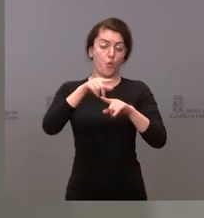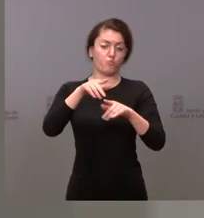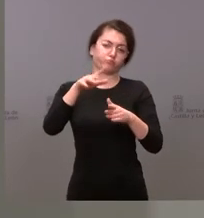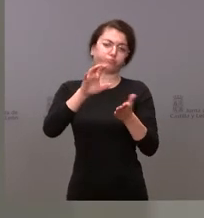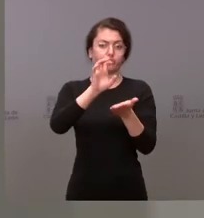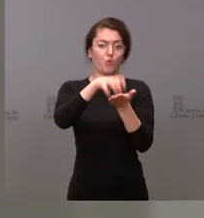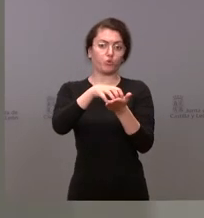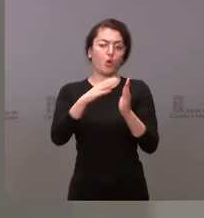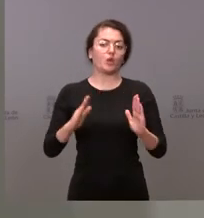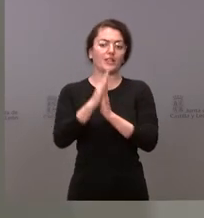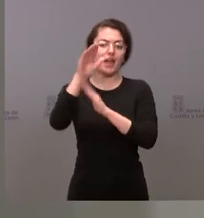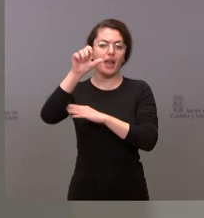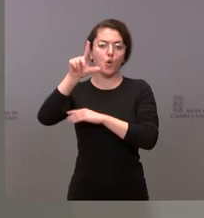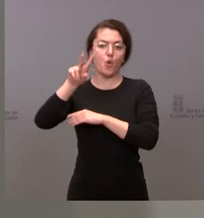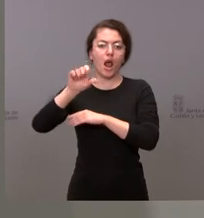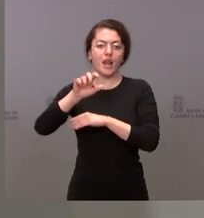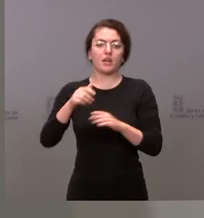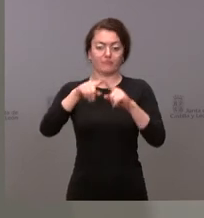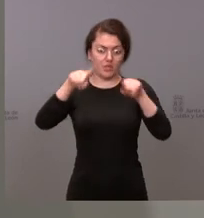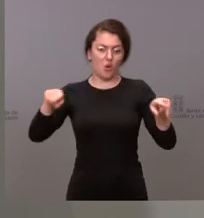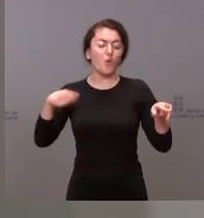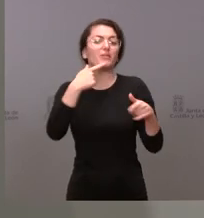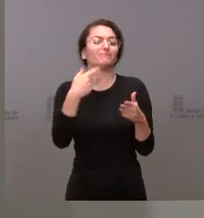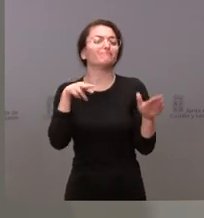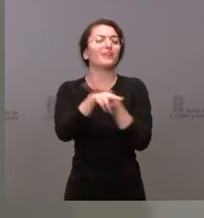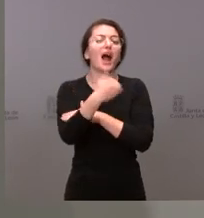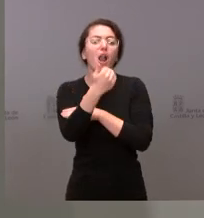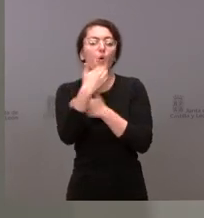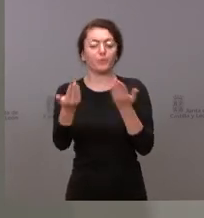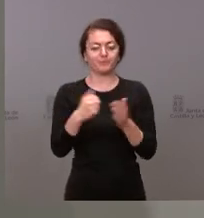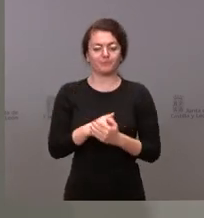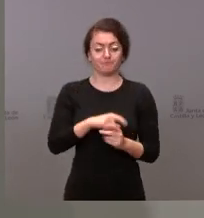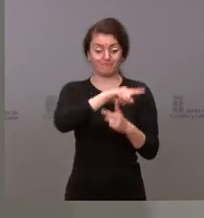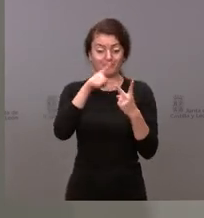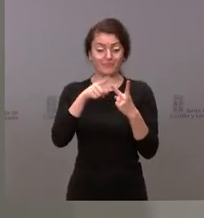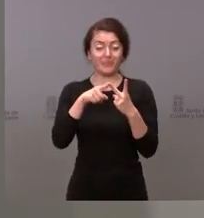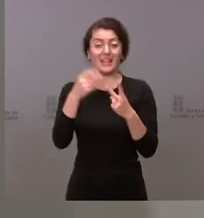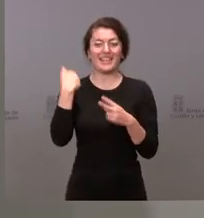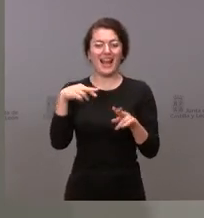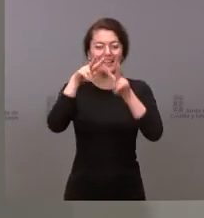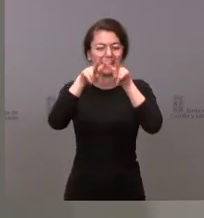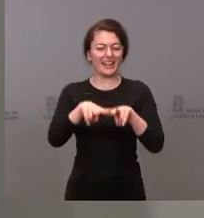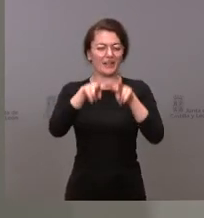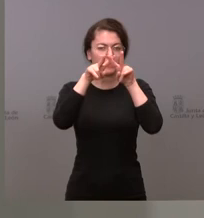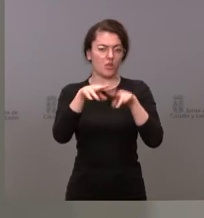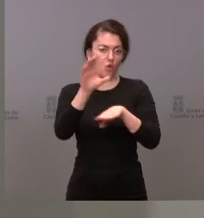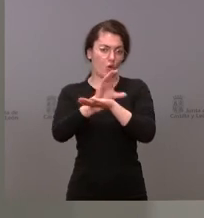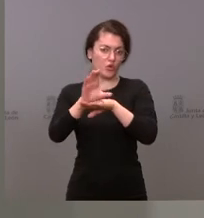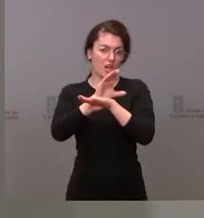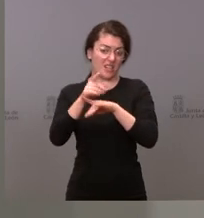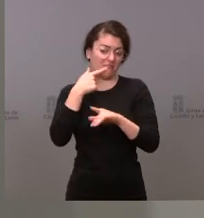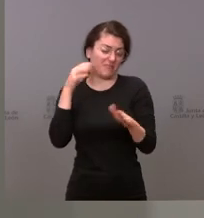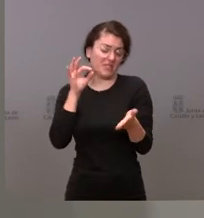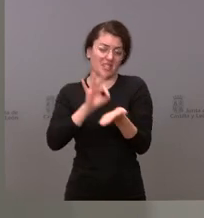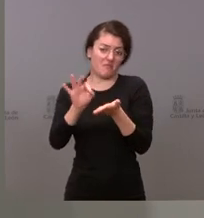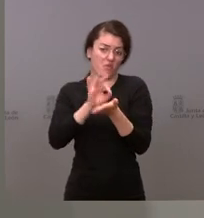hasta donde yo sé este segundo asunto estaba siendo revisado en la consejería y por los servicios jurídicos en este momento no puedo darle